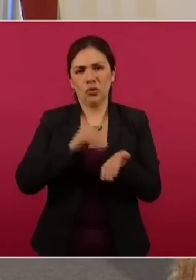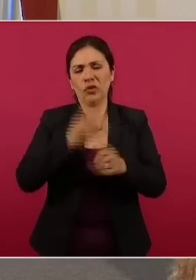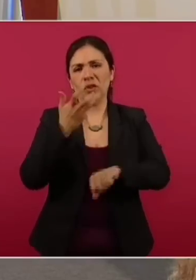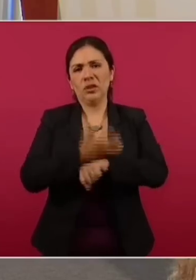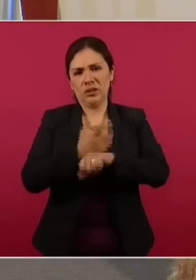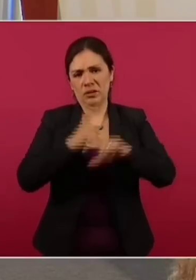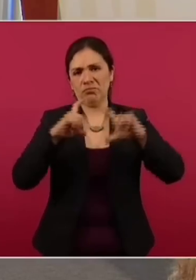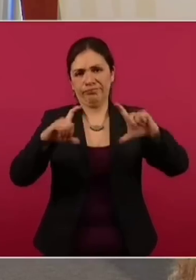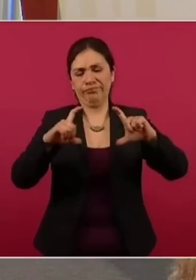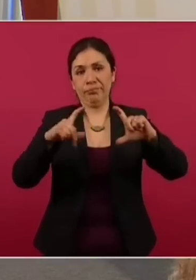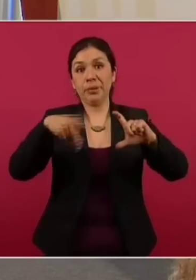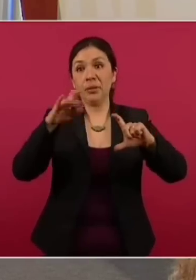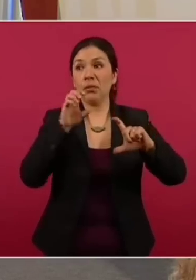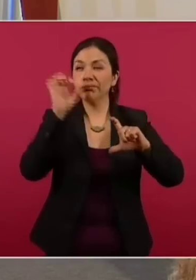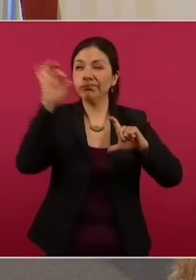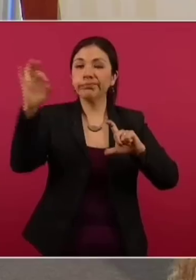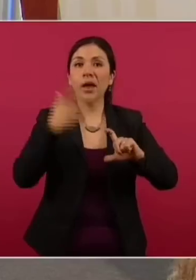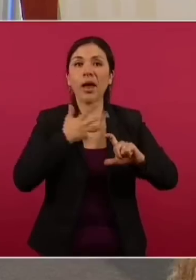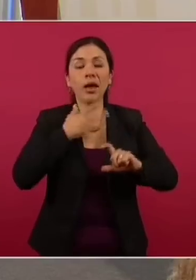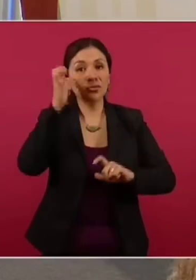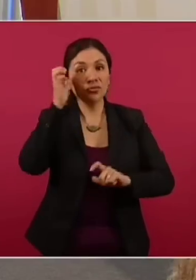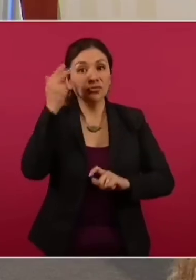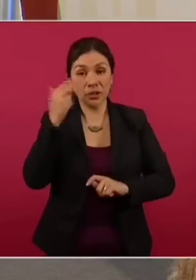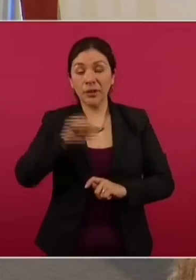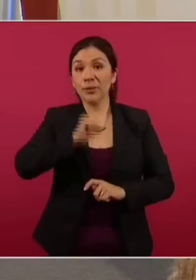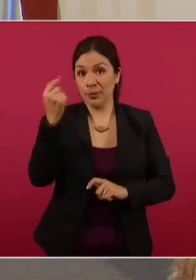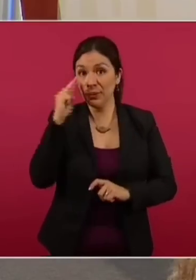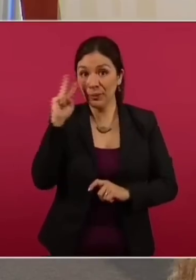adelante,